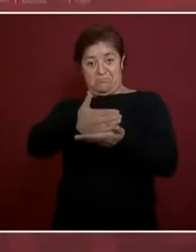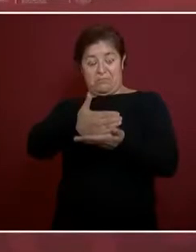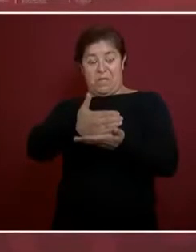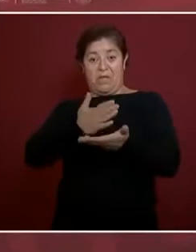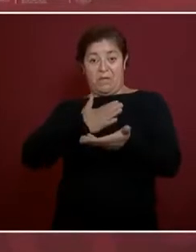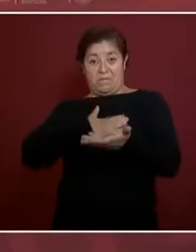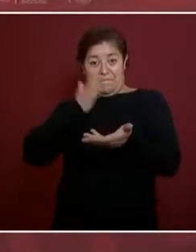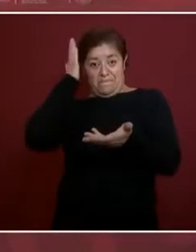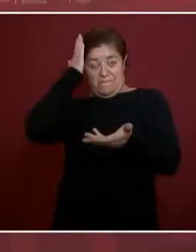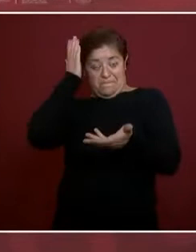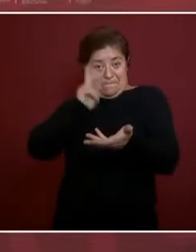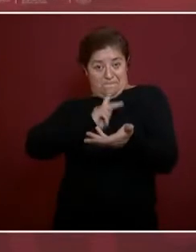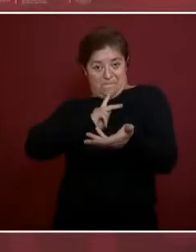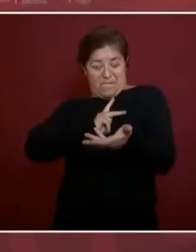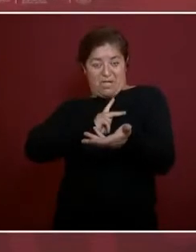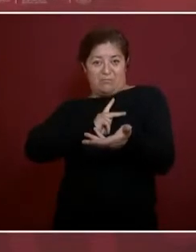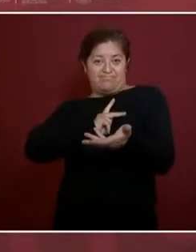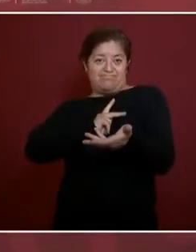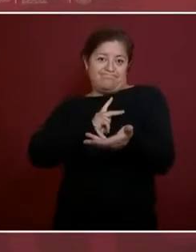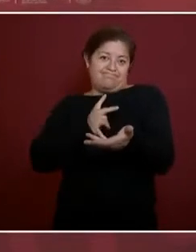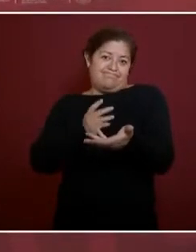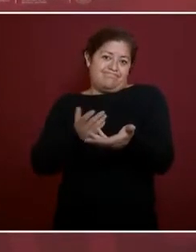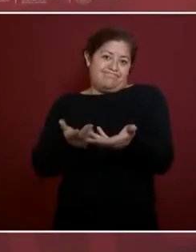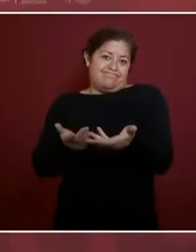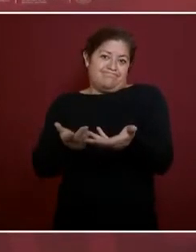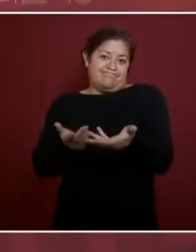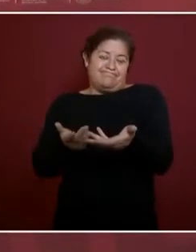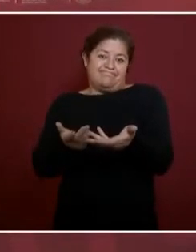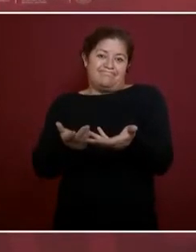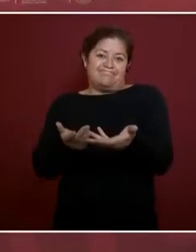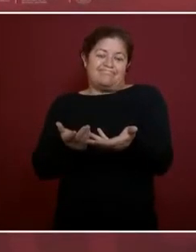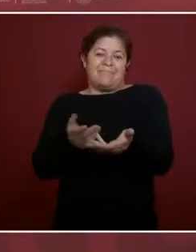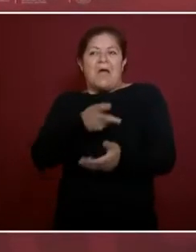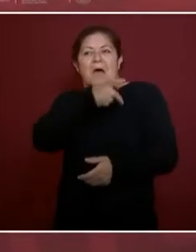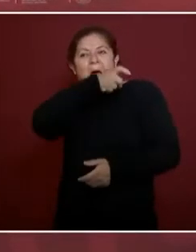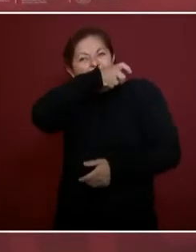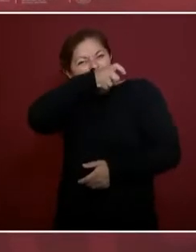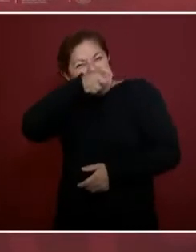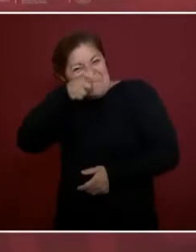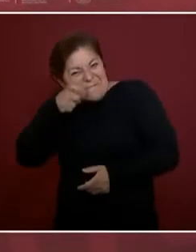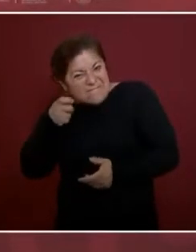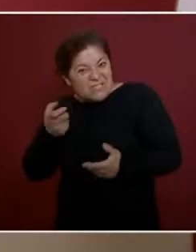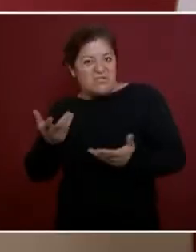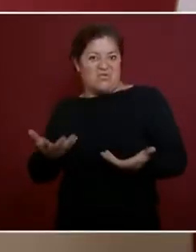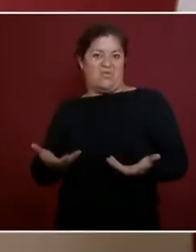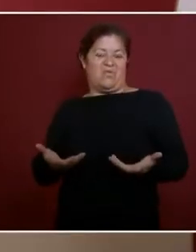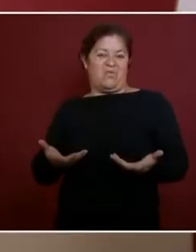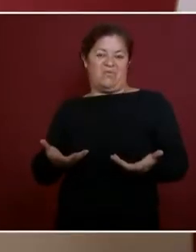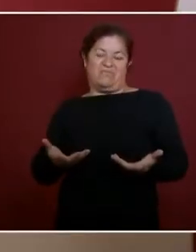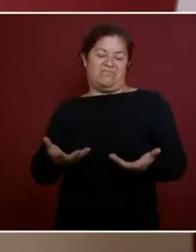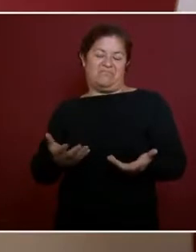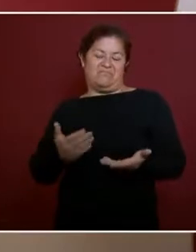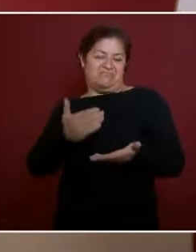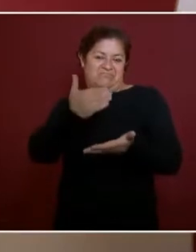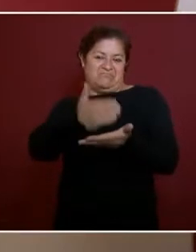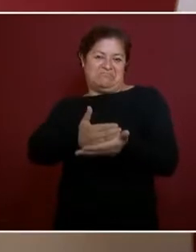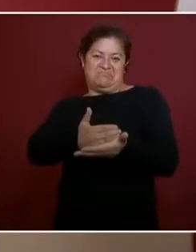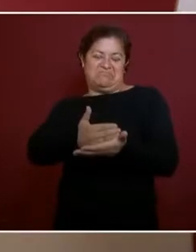ambición, es